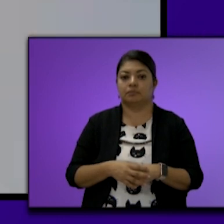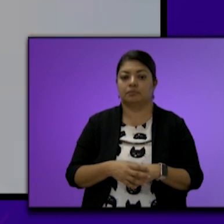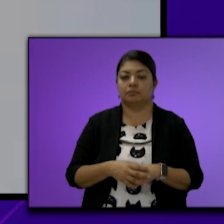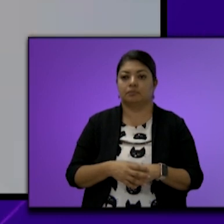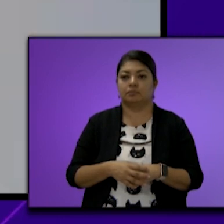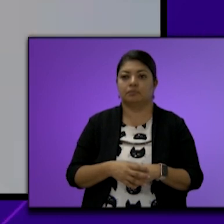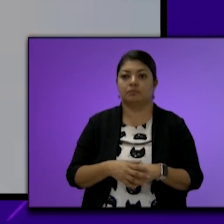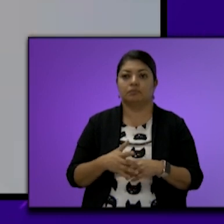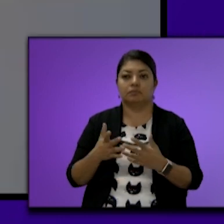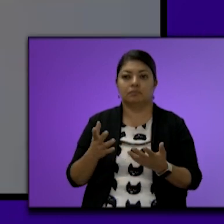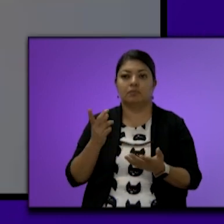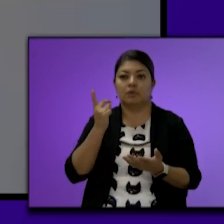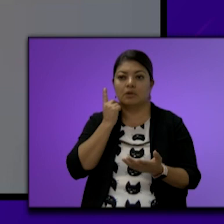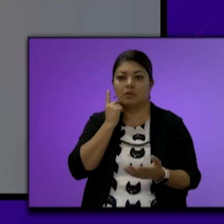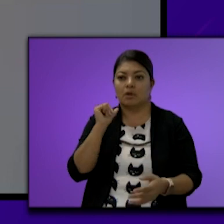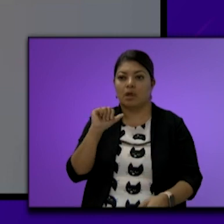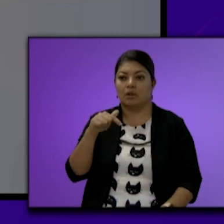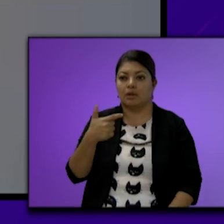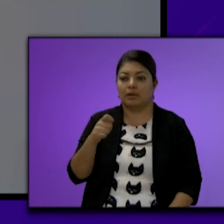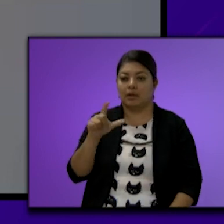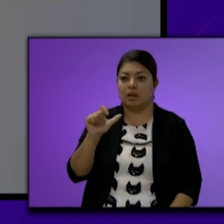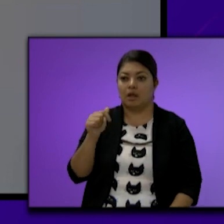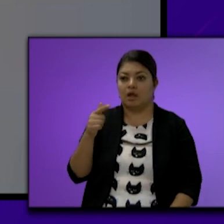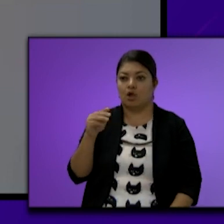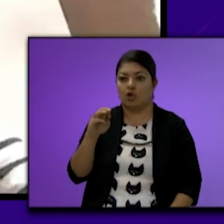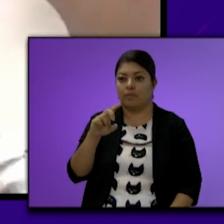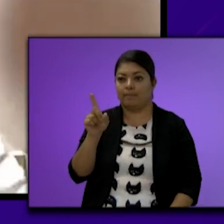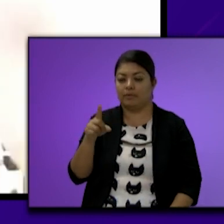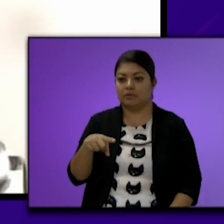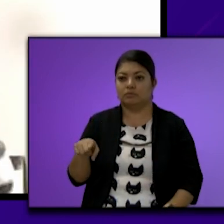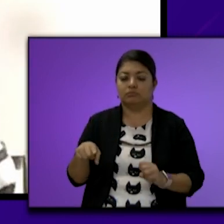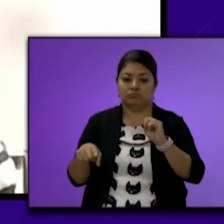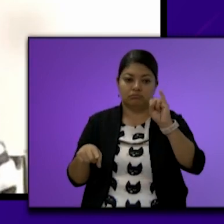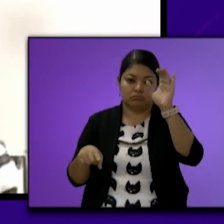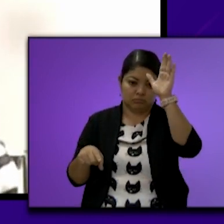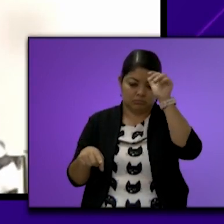Diputada Ángela Gómez Ponce A favor